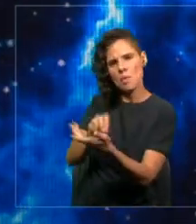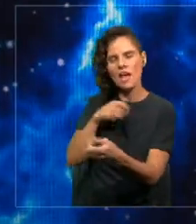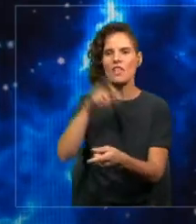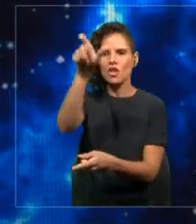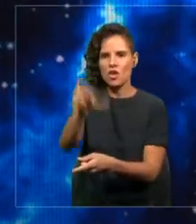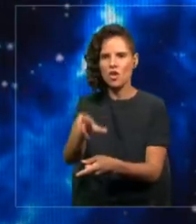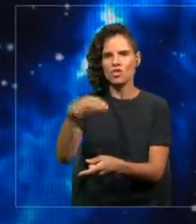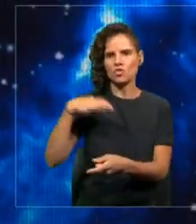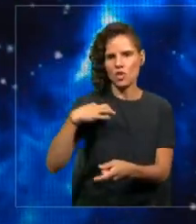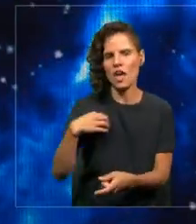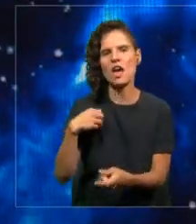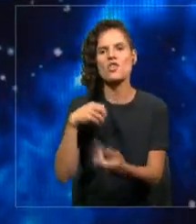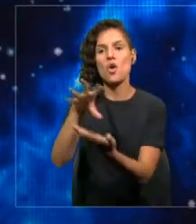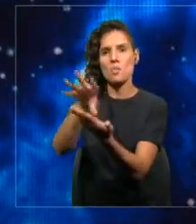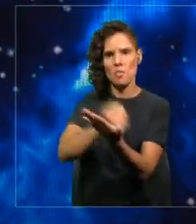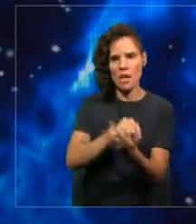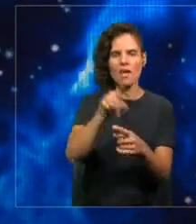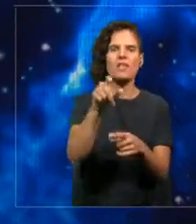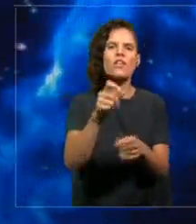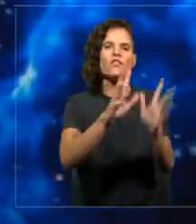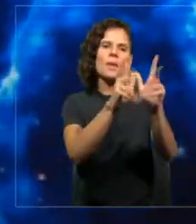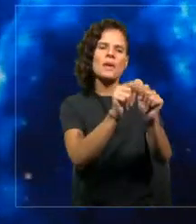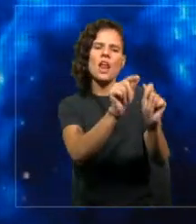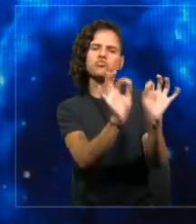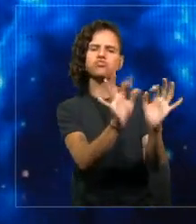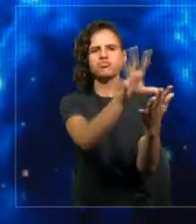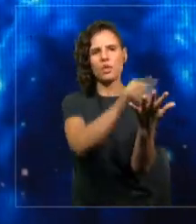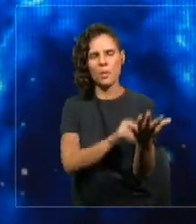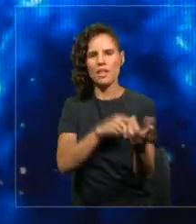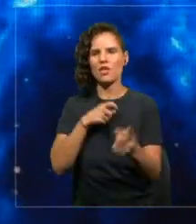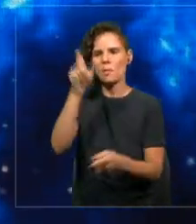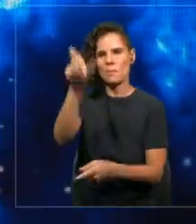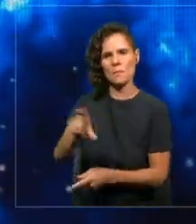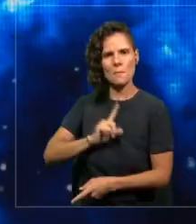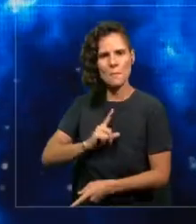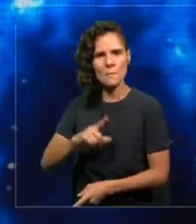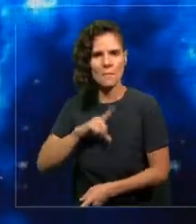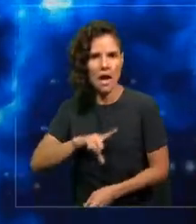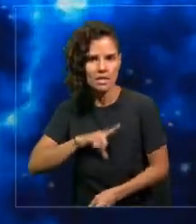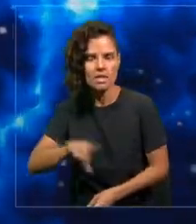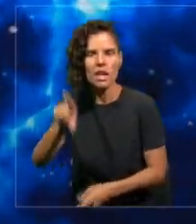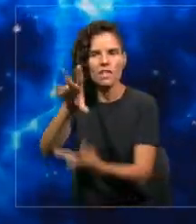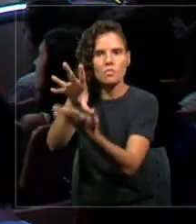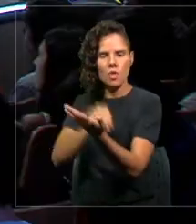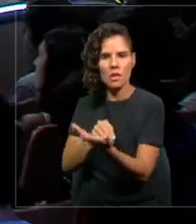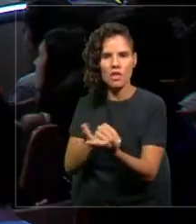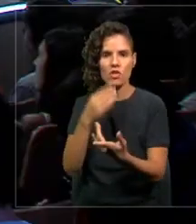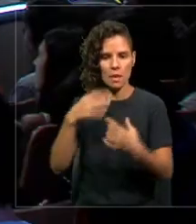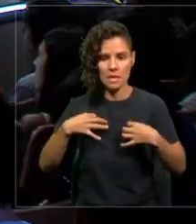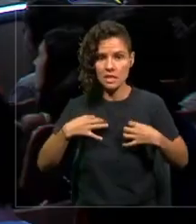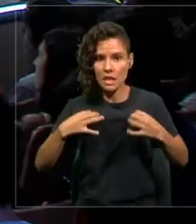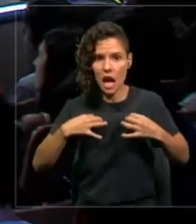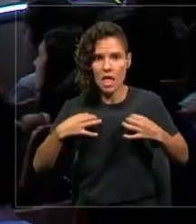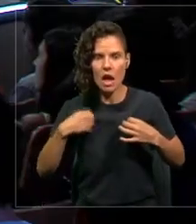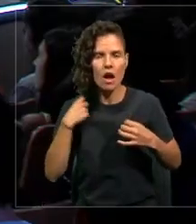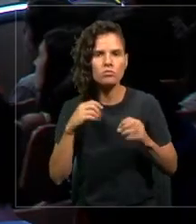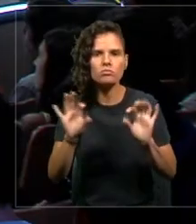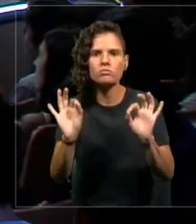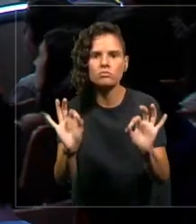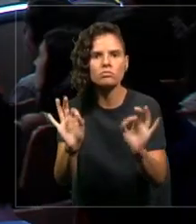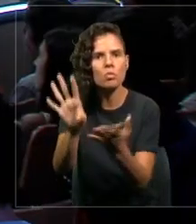La familia, promedio. El paciente, promedio. Las tallas de ropa, promedio.